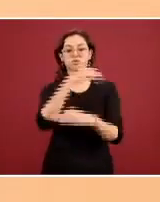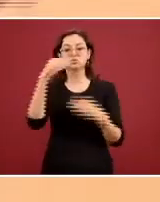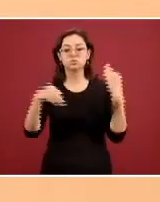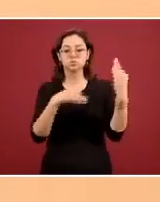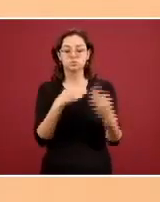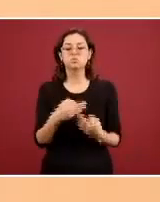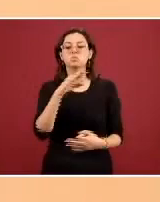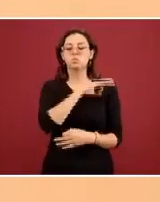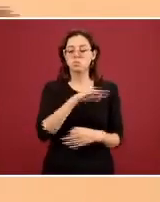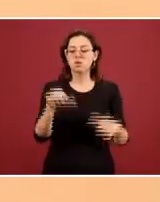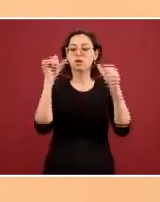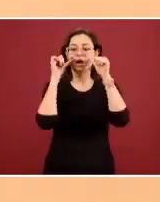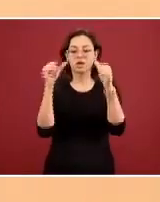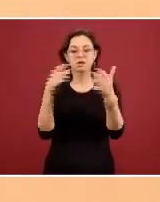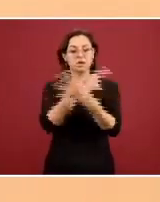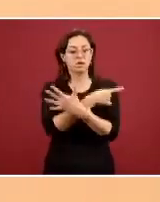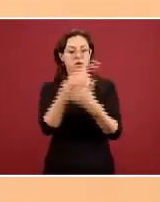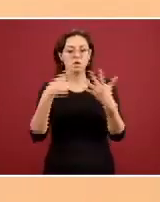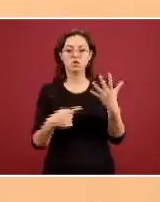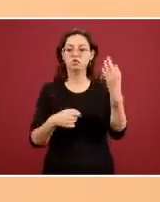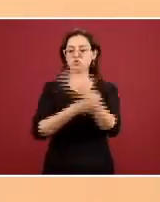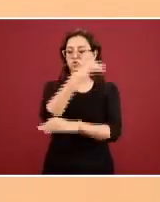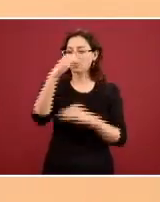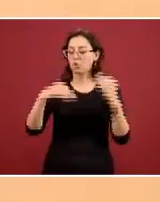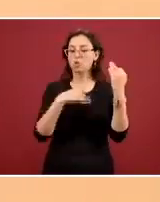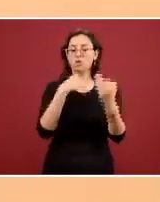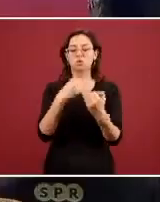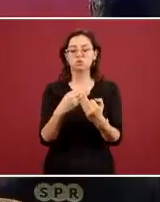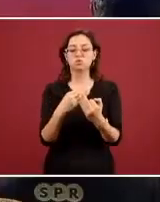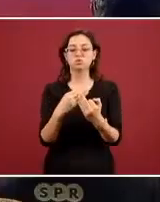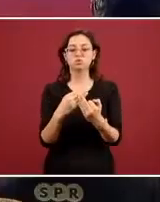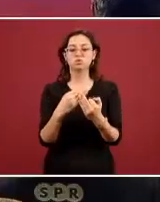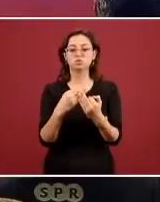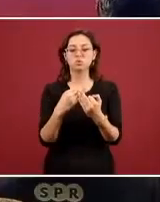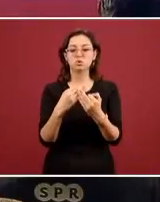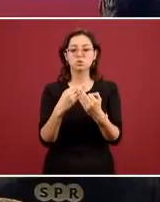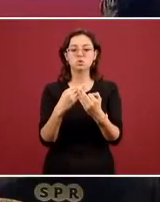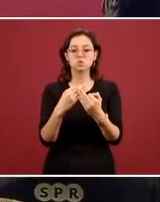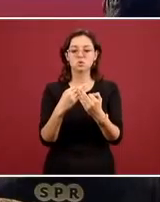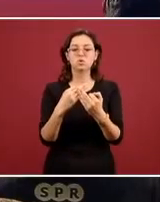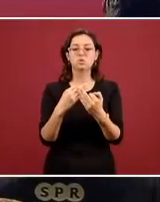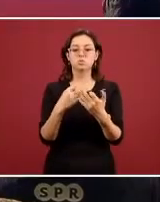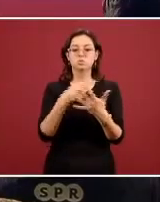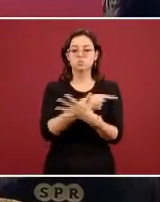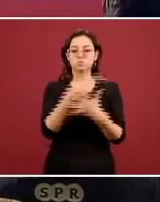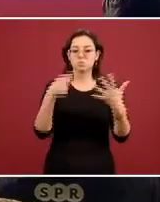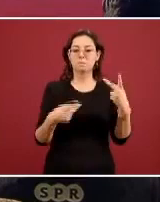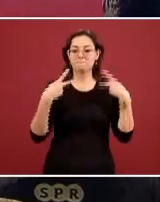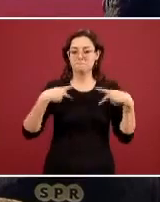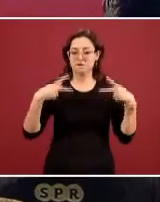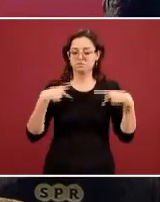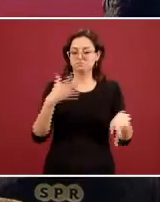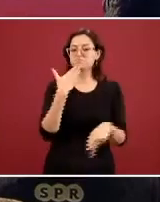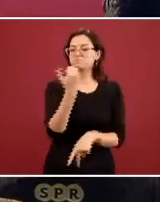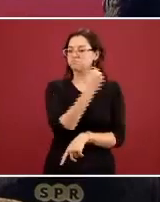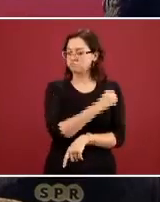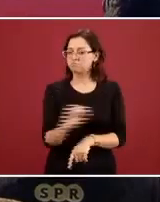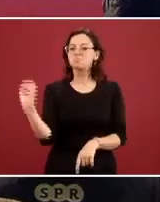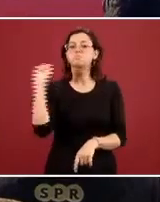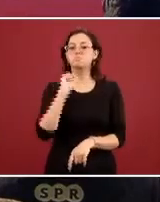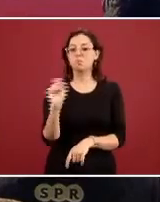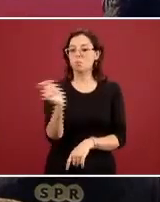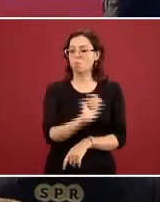todos estos centros perdón que he mencionado están formados por personal altamente capacitado